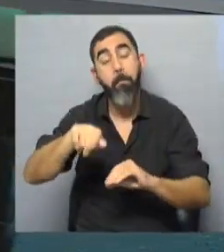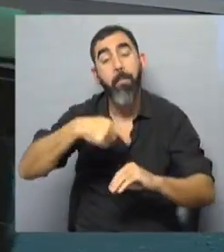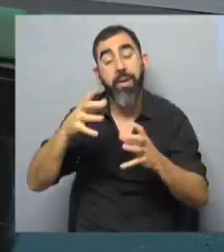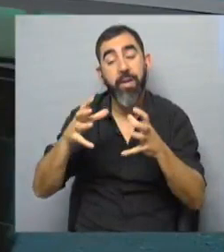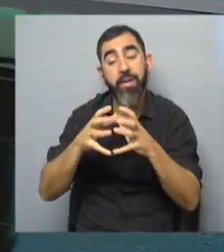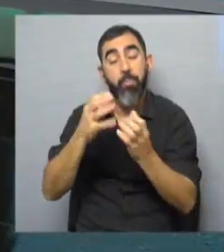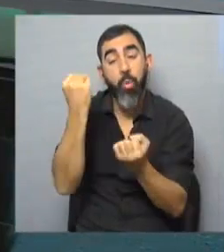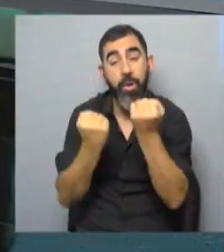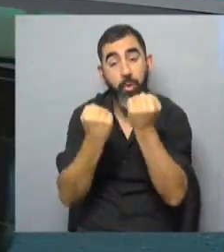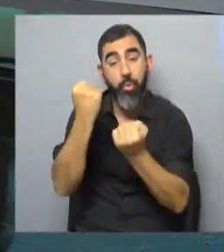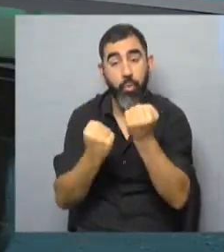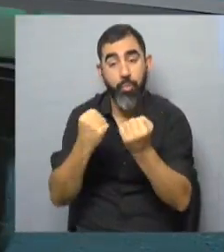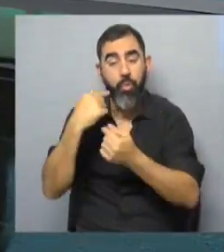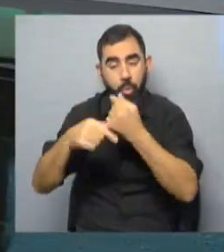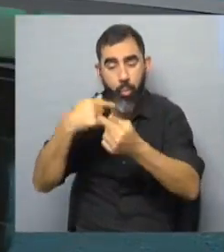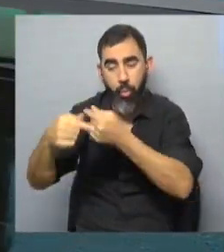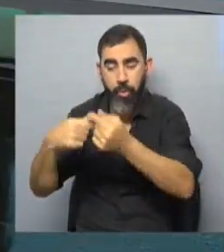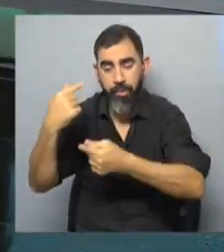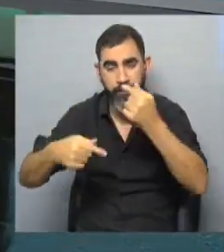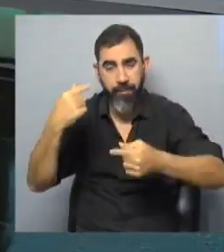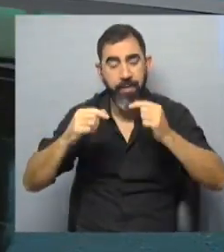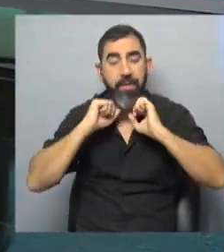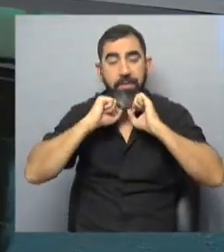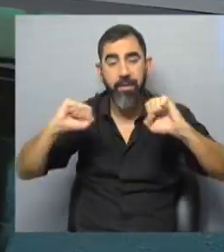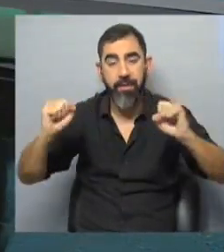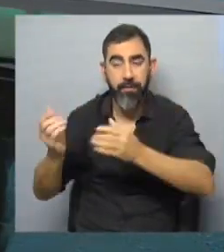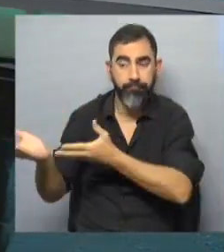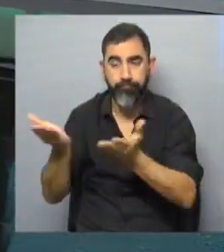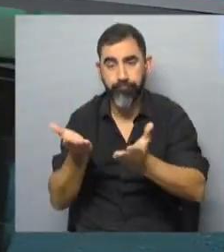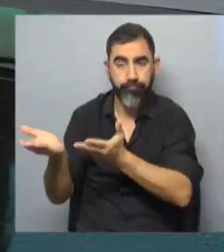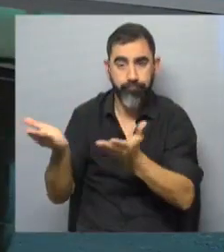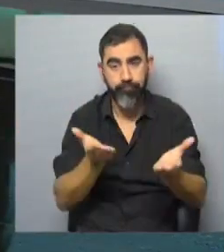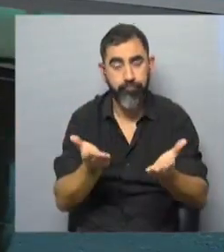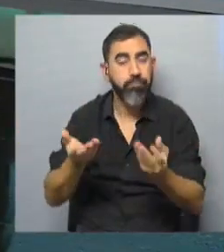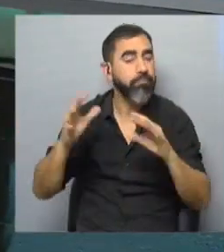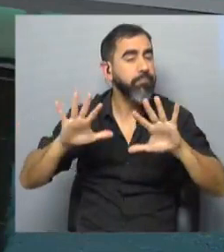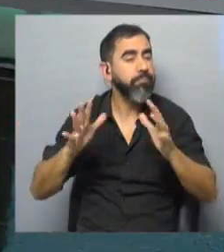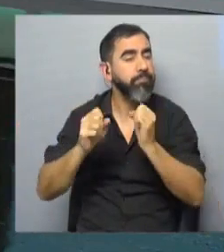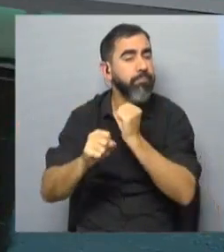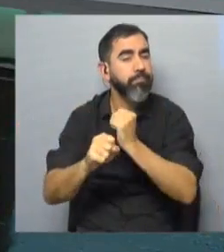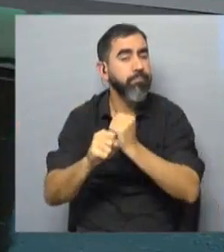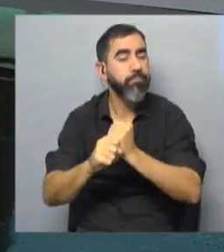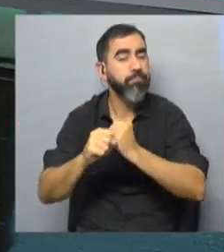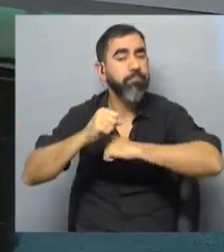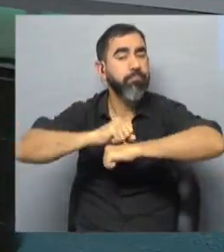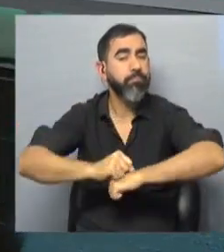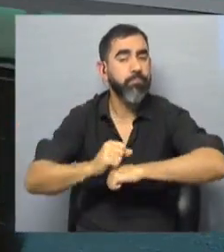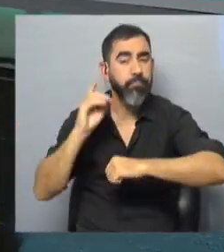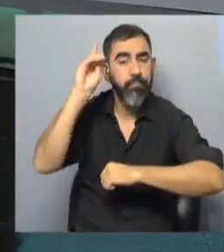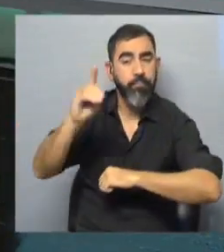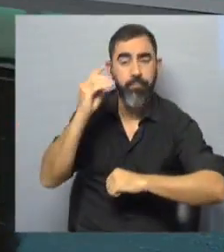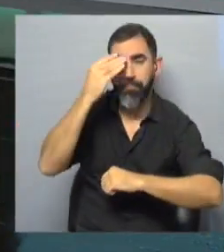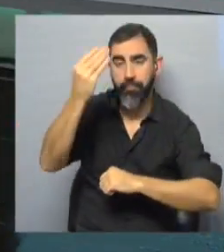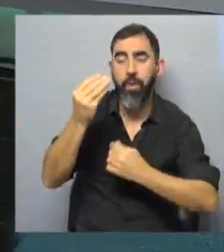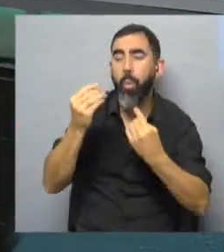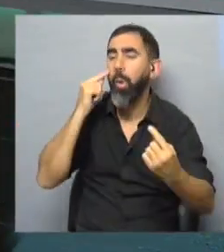equipo económico y así a las sucesivas secretarías de Estado. ¿En qué está trabajando la bancada? ¿Hacia dónde